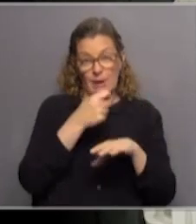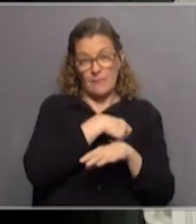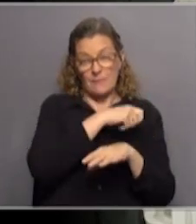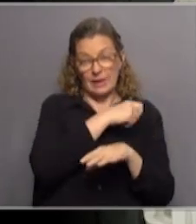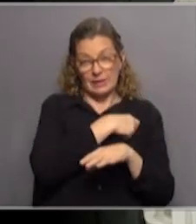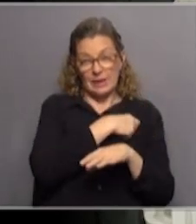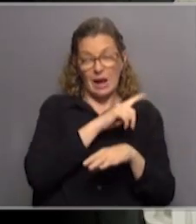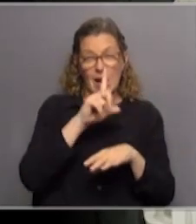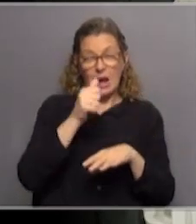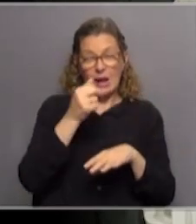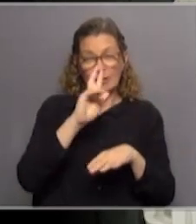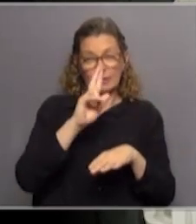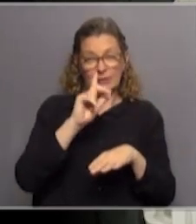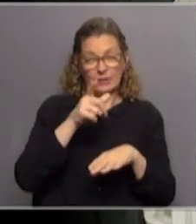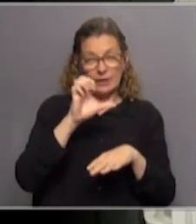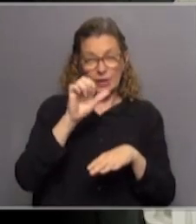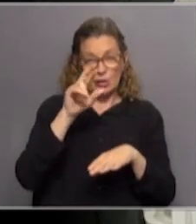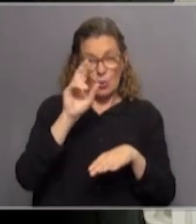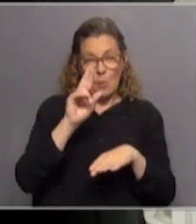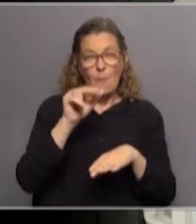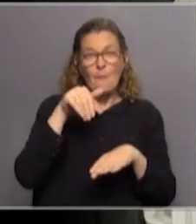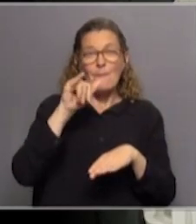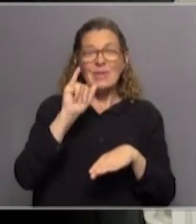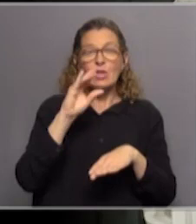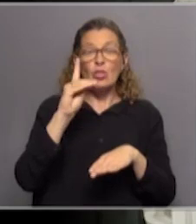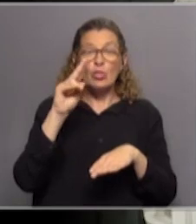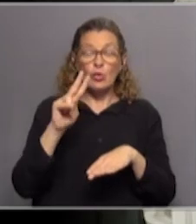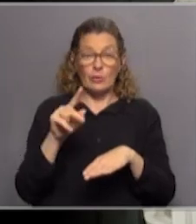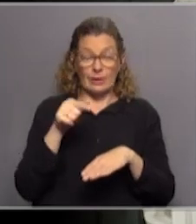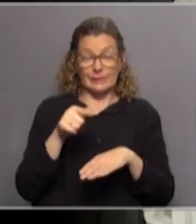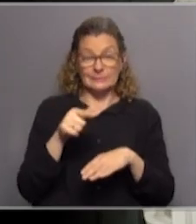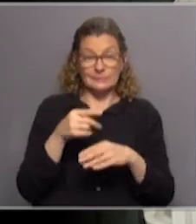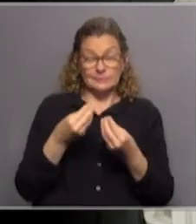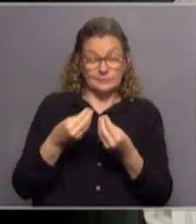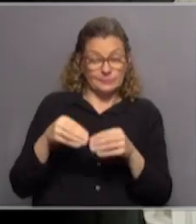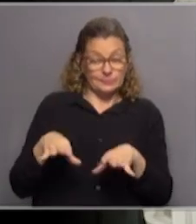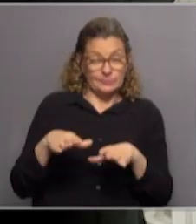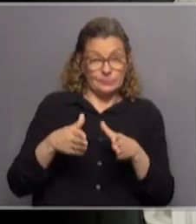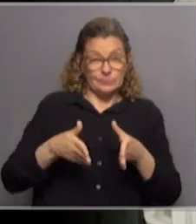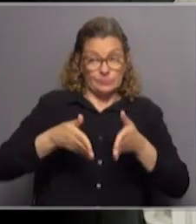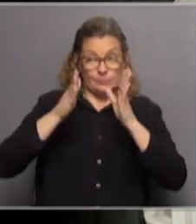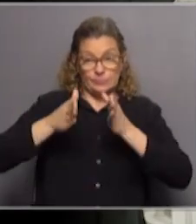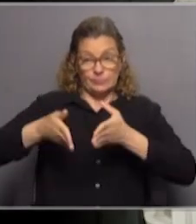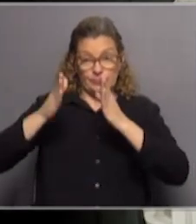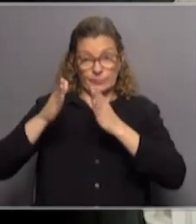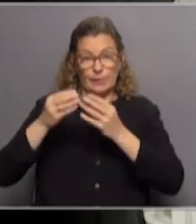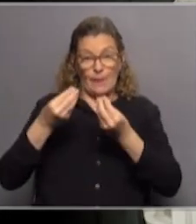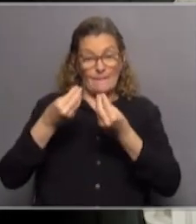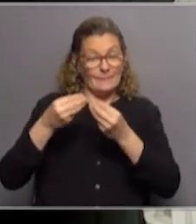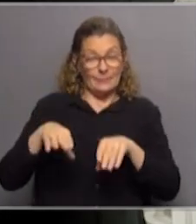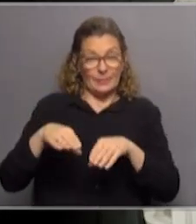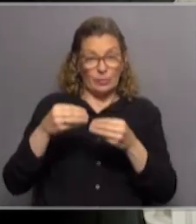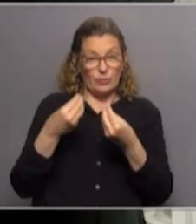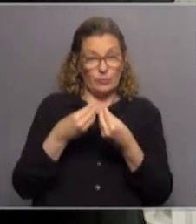Ocalarguero, MIDU, y allí se perdió mucha infraestructura, allí se perdió